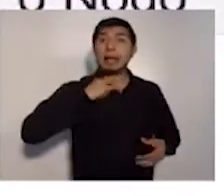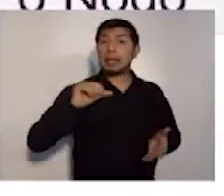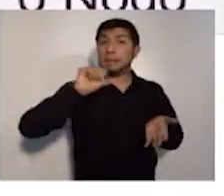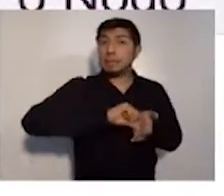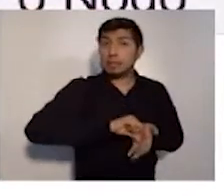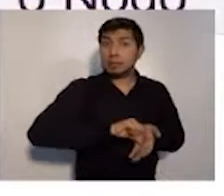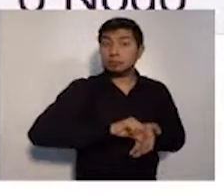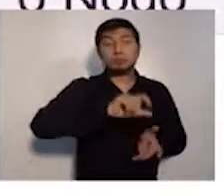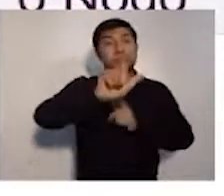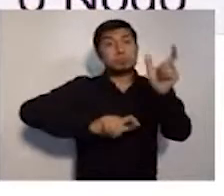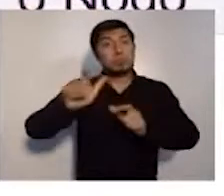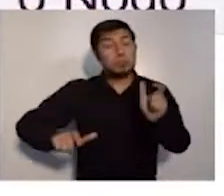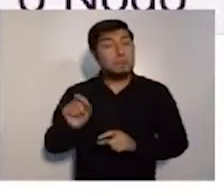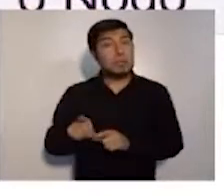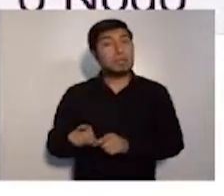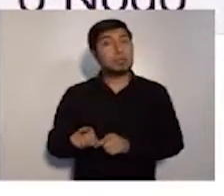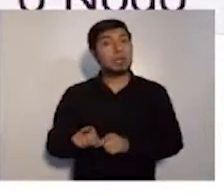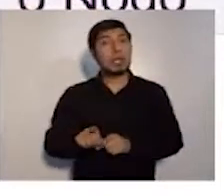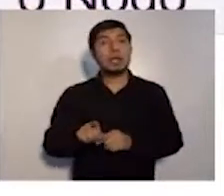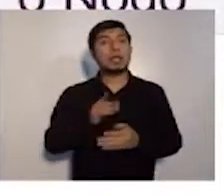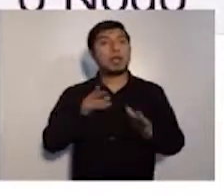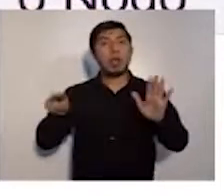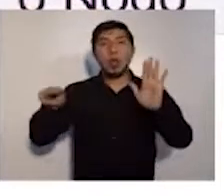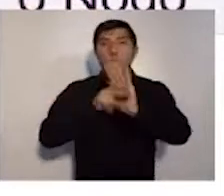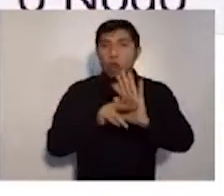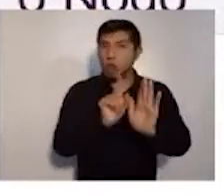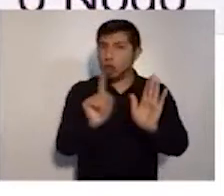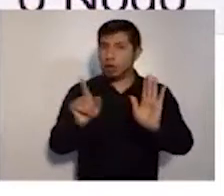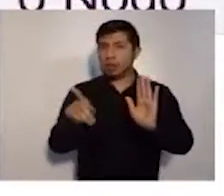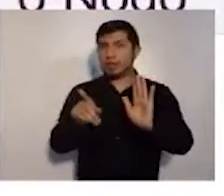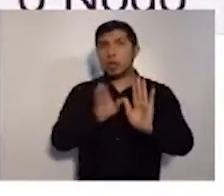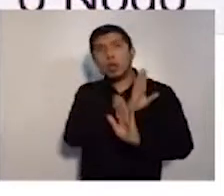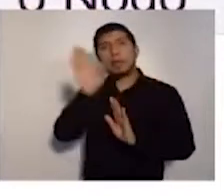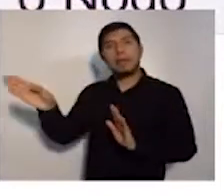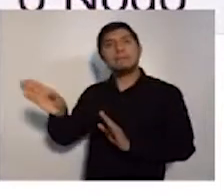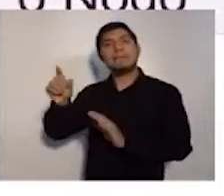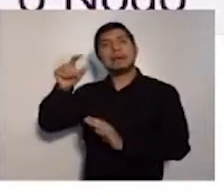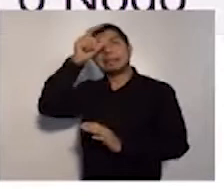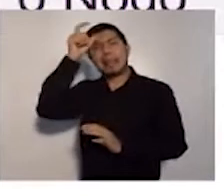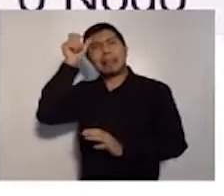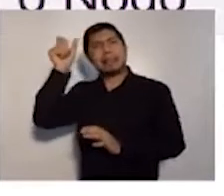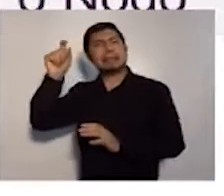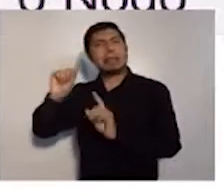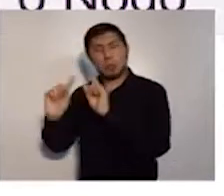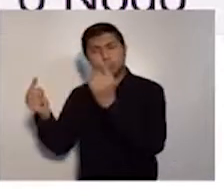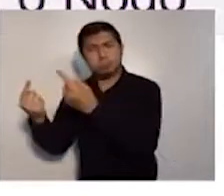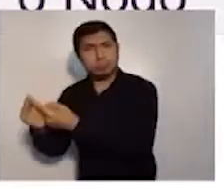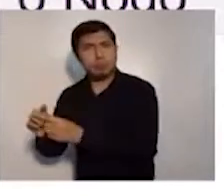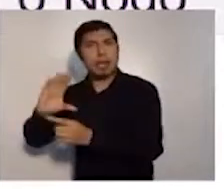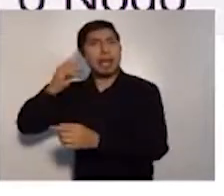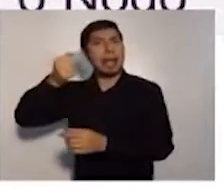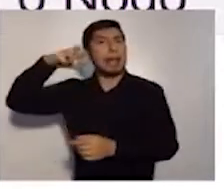paciente ambulatorio que no esté dentro del hospital, que concurra un puesto de salud, que concurra un CAPS o nodo,